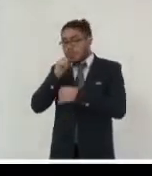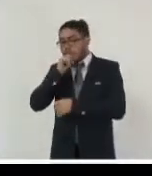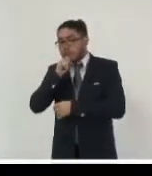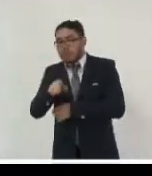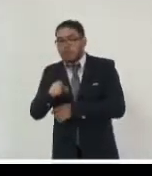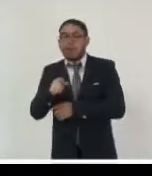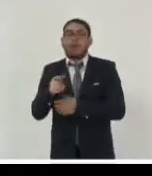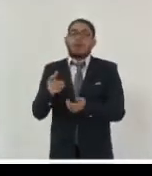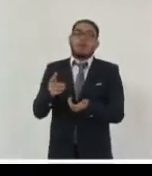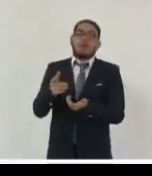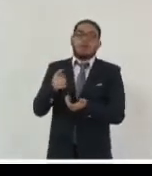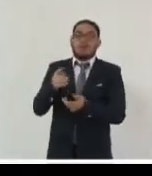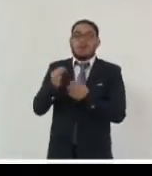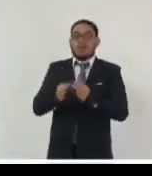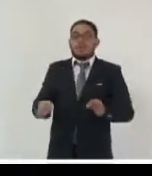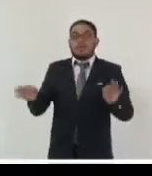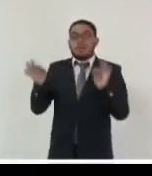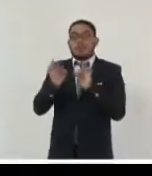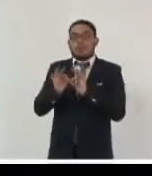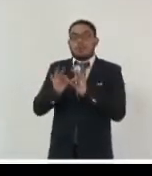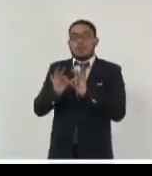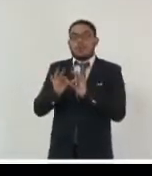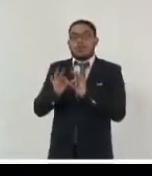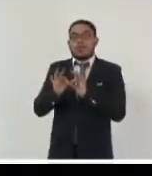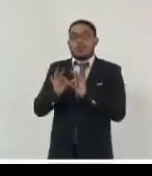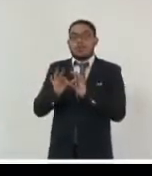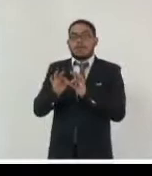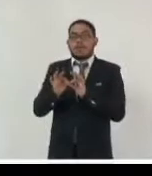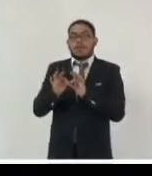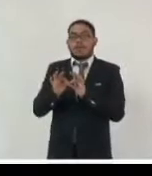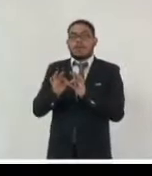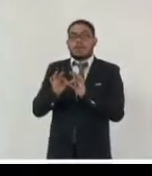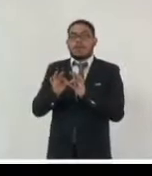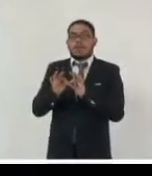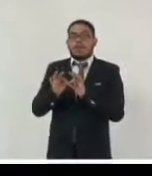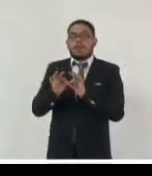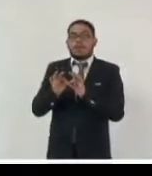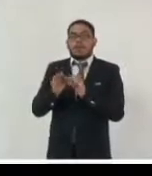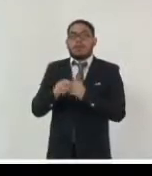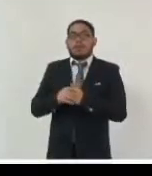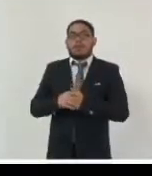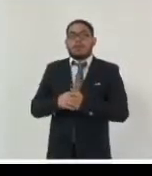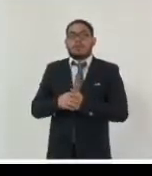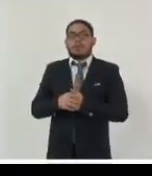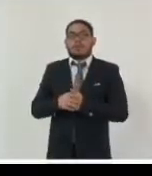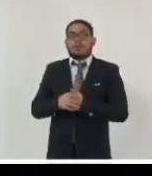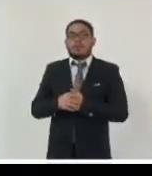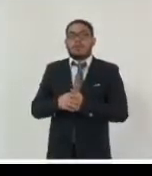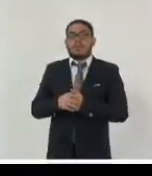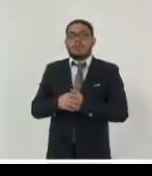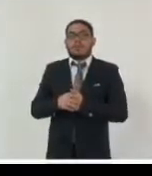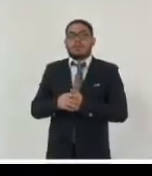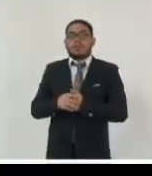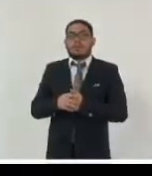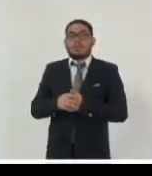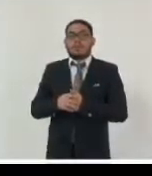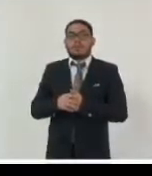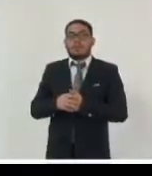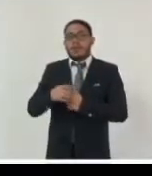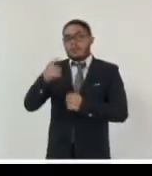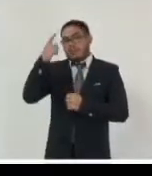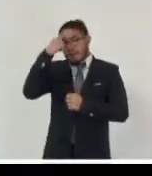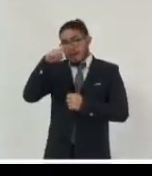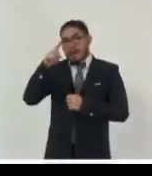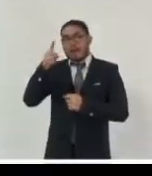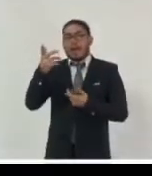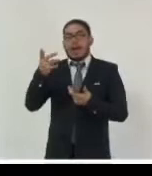pierdan su condición de documentar vuelvo a cierta etimología ¿no? de una de las